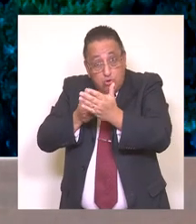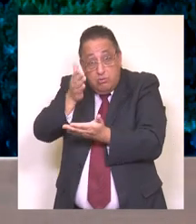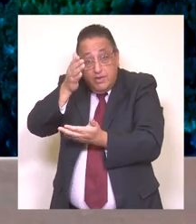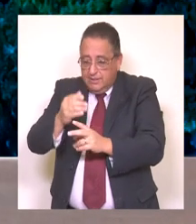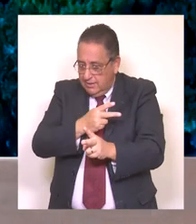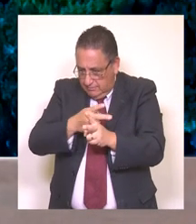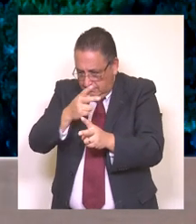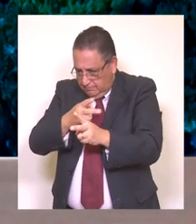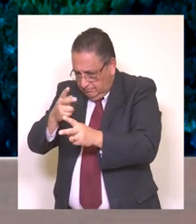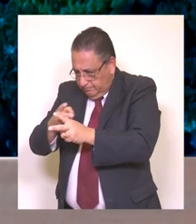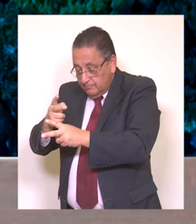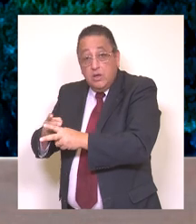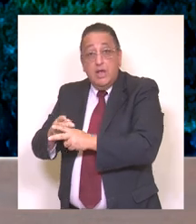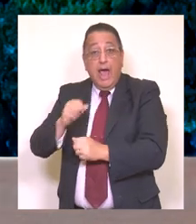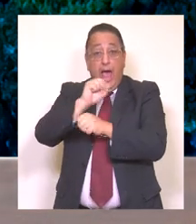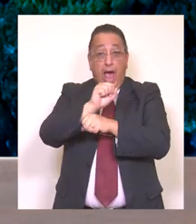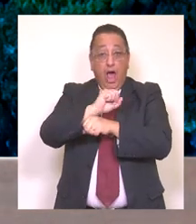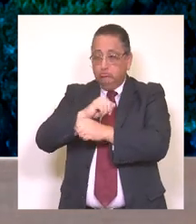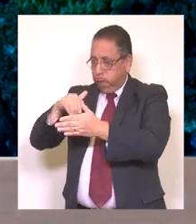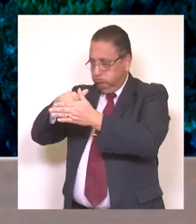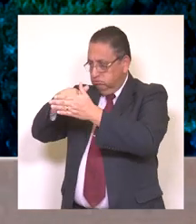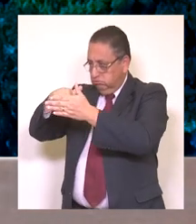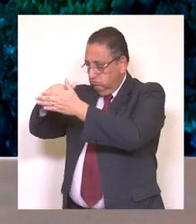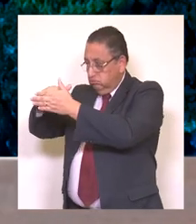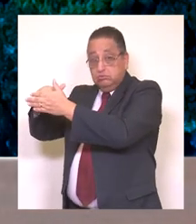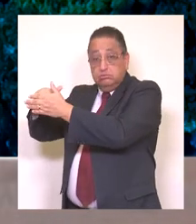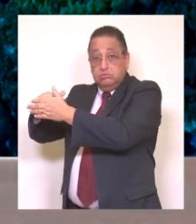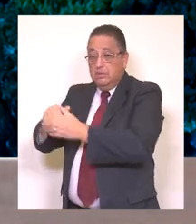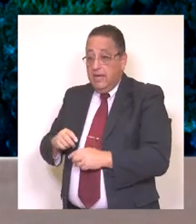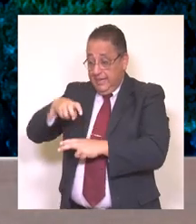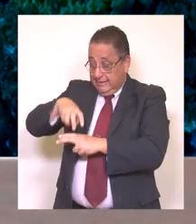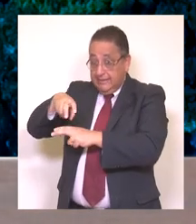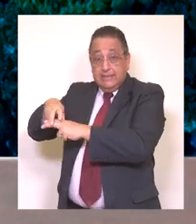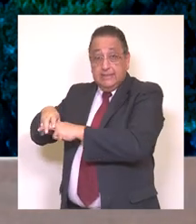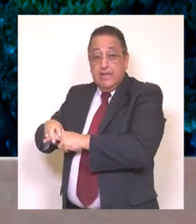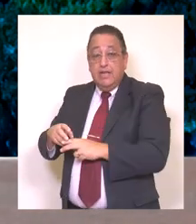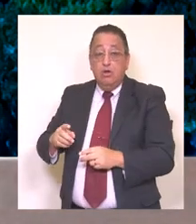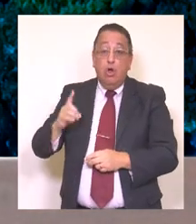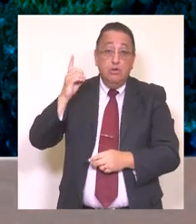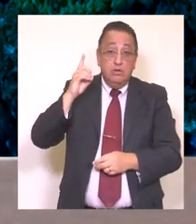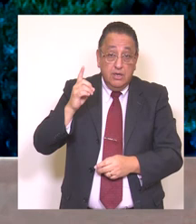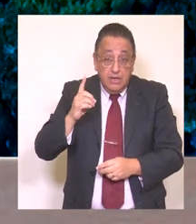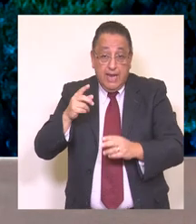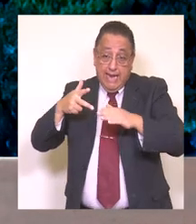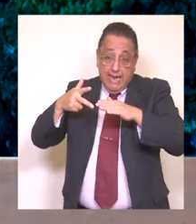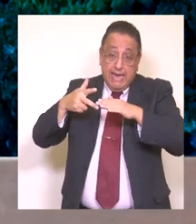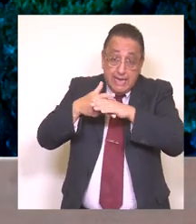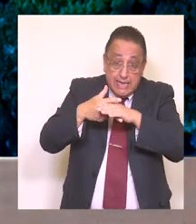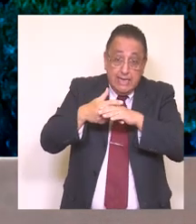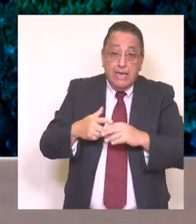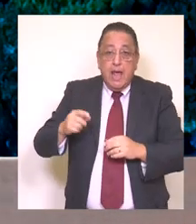comienza a construirse y donde tendremos estacionamientos, escaños inclusivos, rampas de